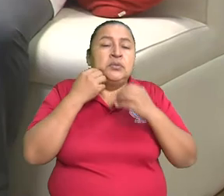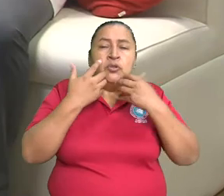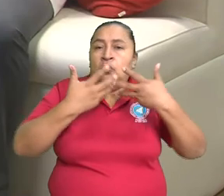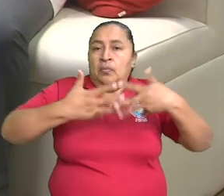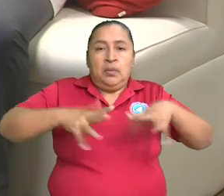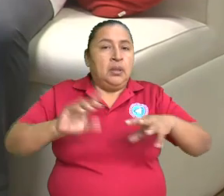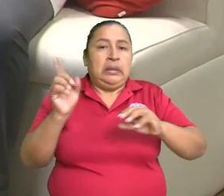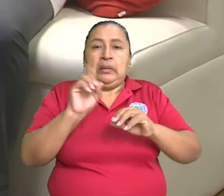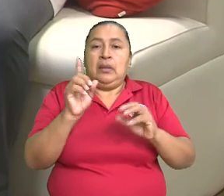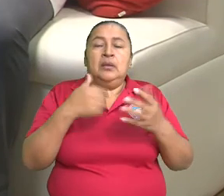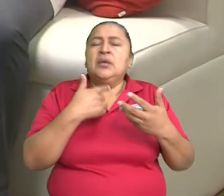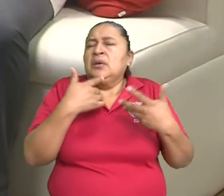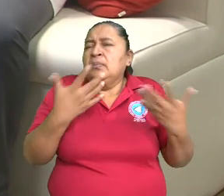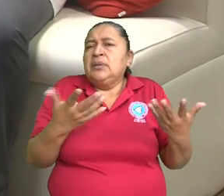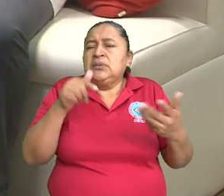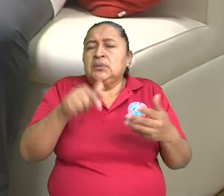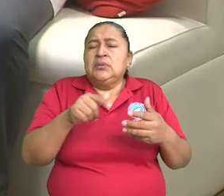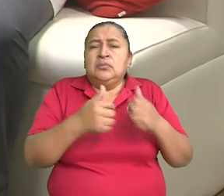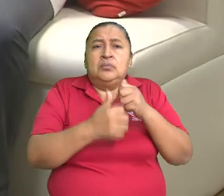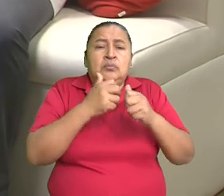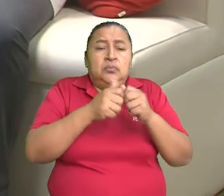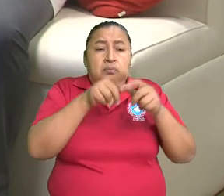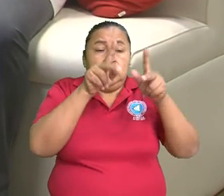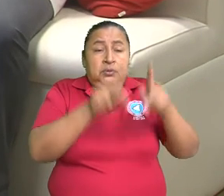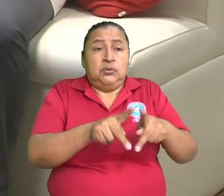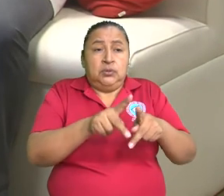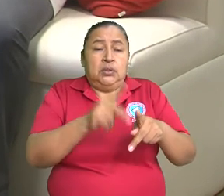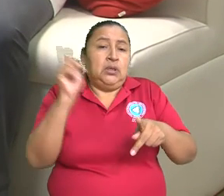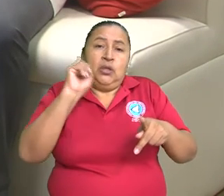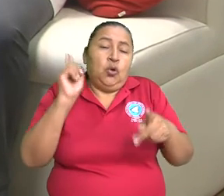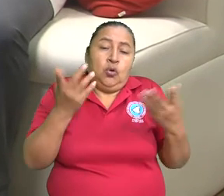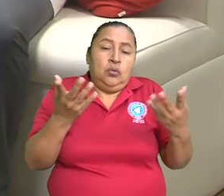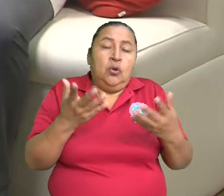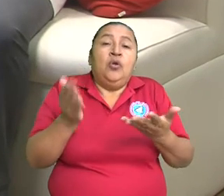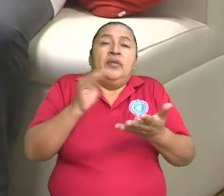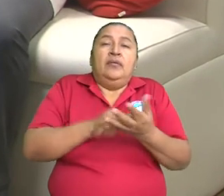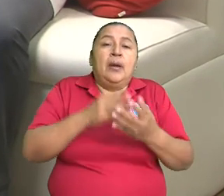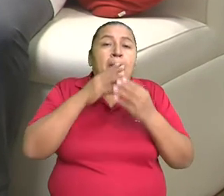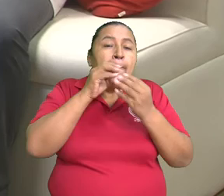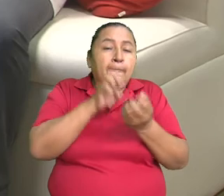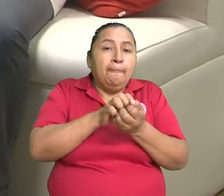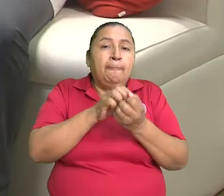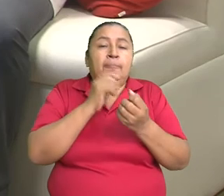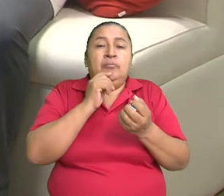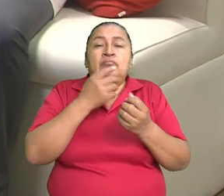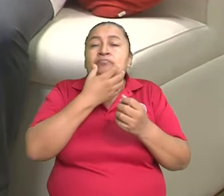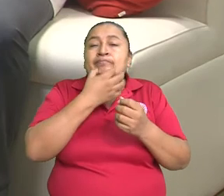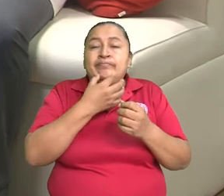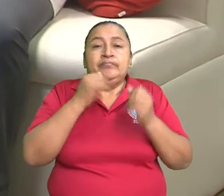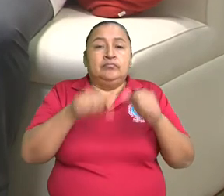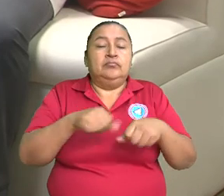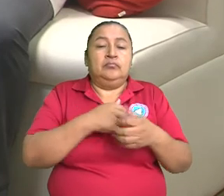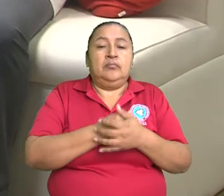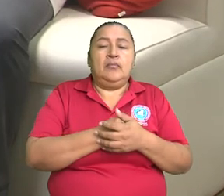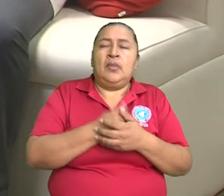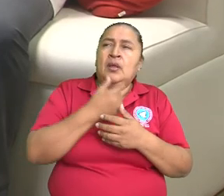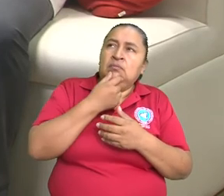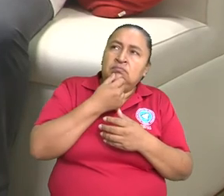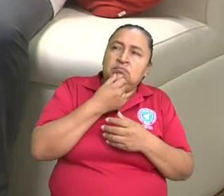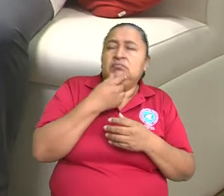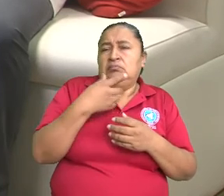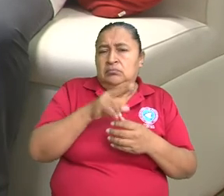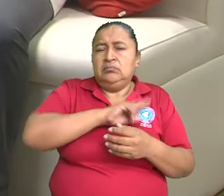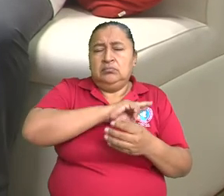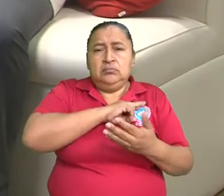normalidad. ¿Qué pasa con este tipo de personas que no recuperaron su simetría? Ok. En algunos pacientes, pues,